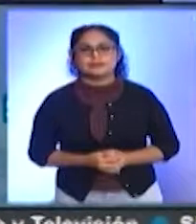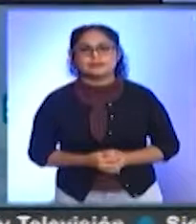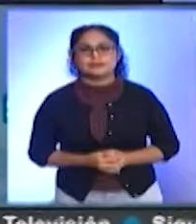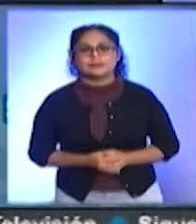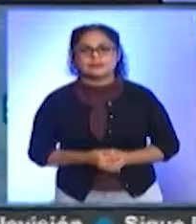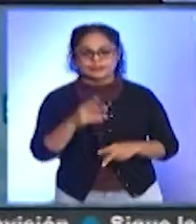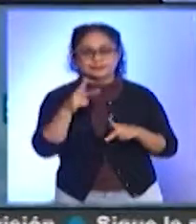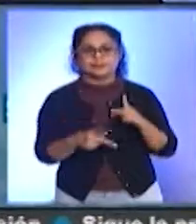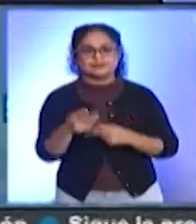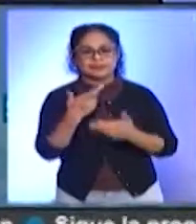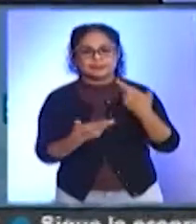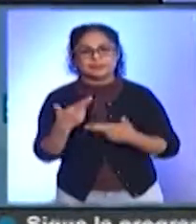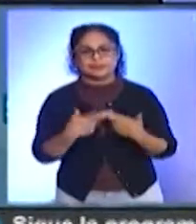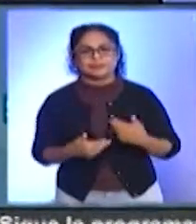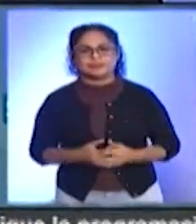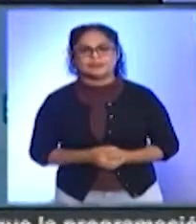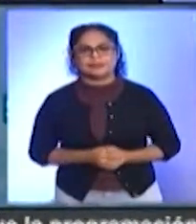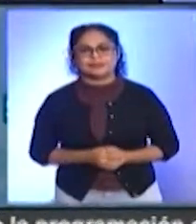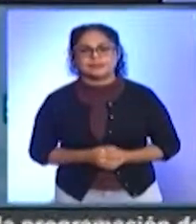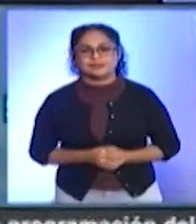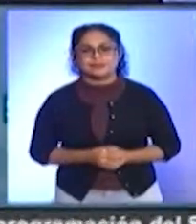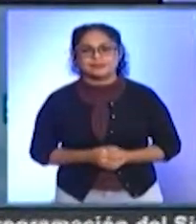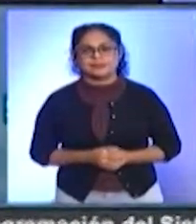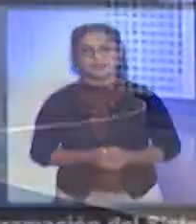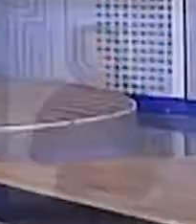Hacemos una pausa, regresamos con más.